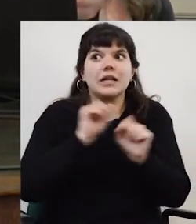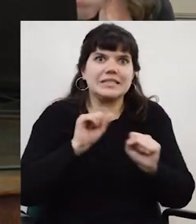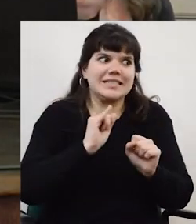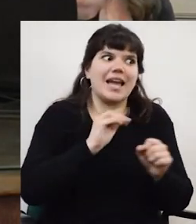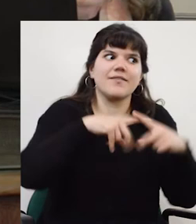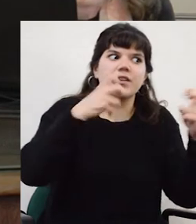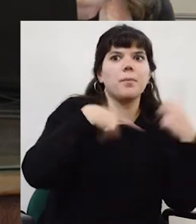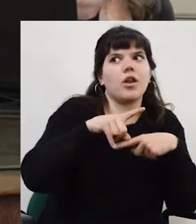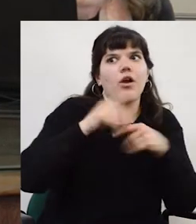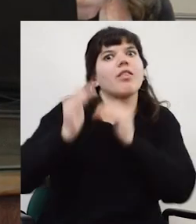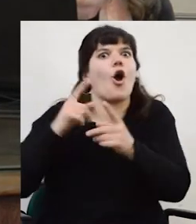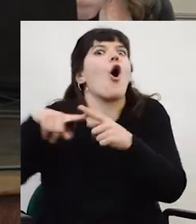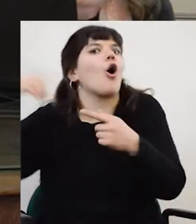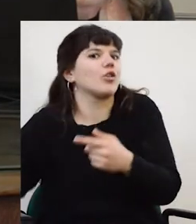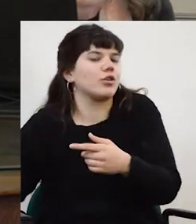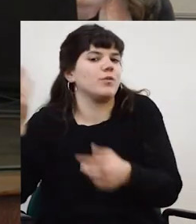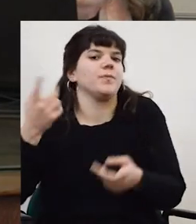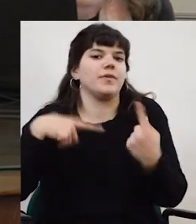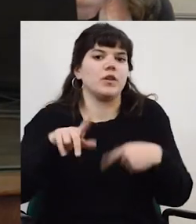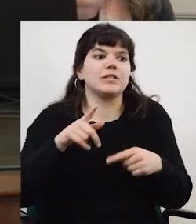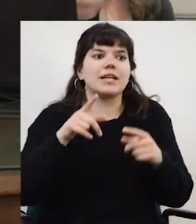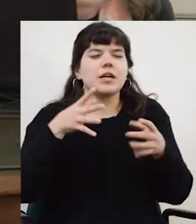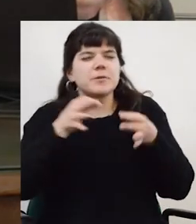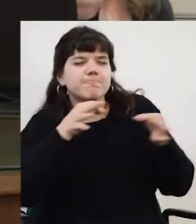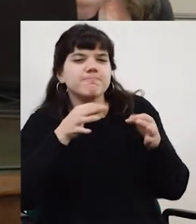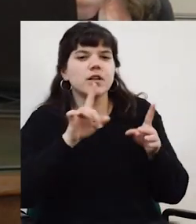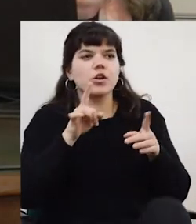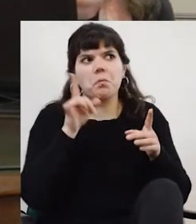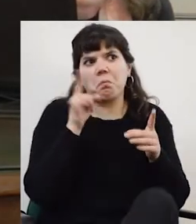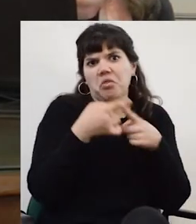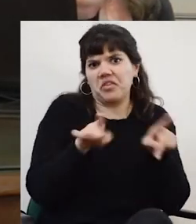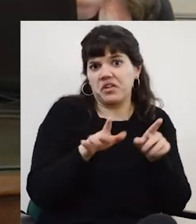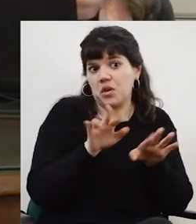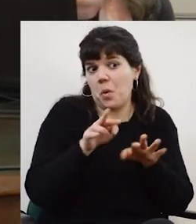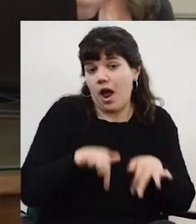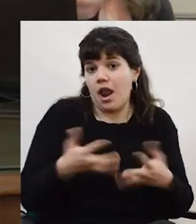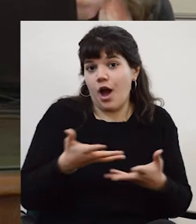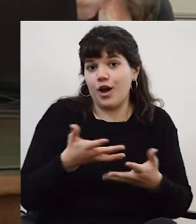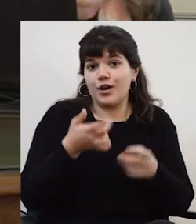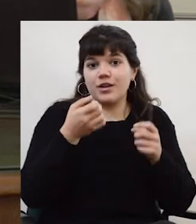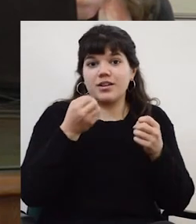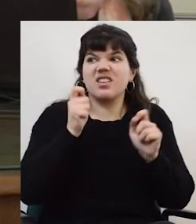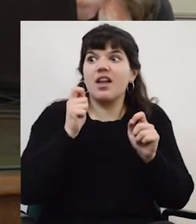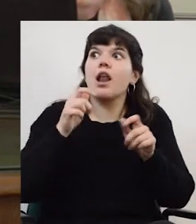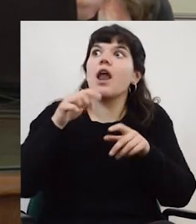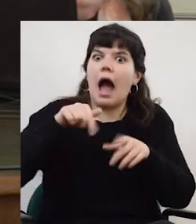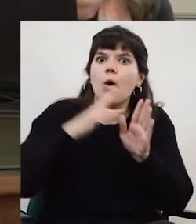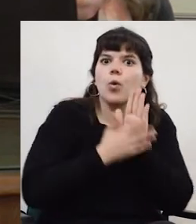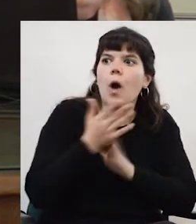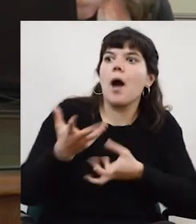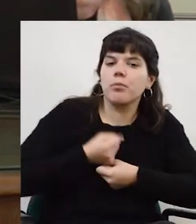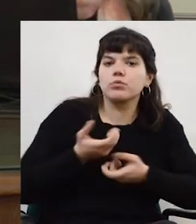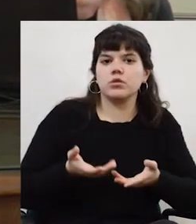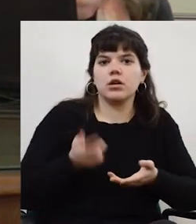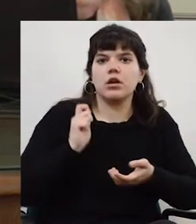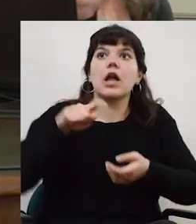hay que desarrollar otras cosas. La estrategia no fue muy diferente de lo que estoy hablando. Bueno, ¿quién está en la región que nos puede ayudar? ¿Quién está en esta región